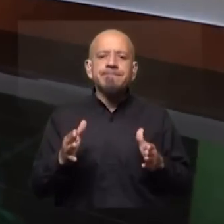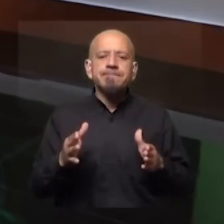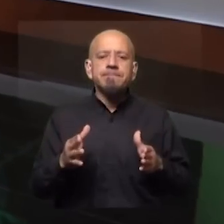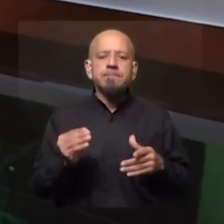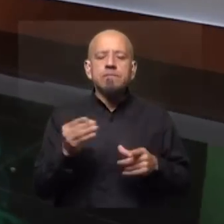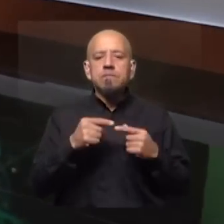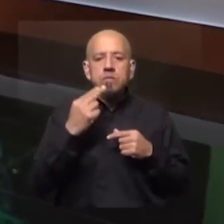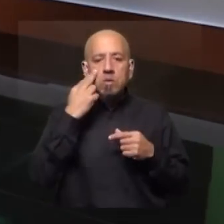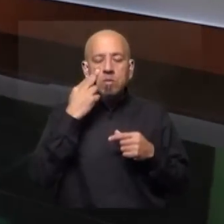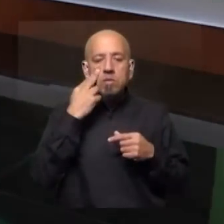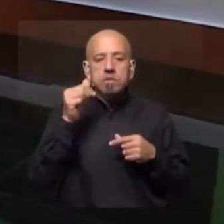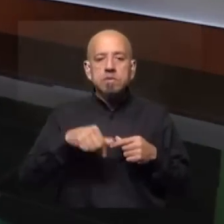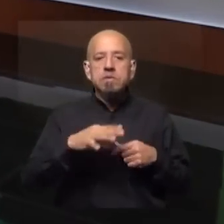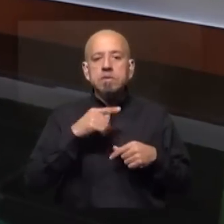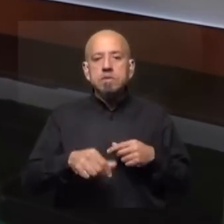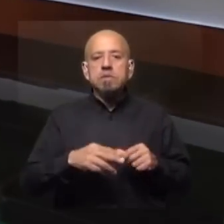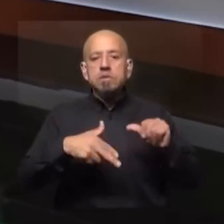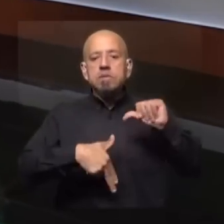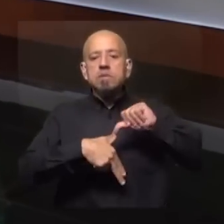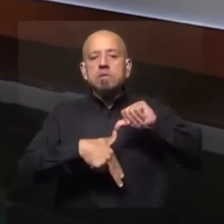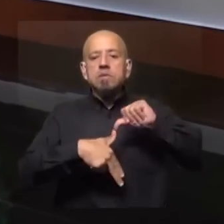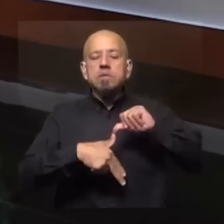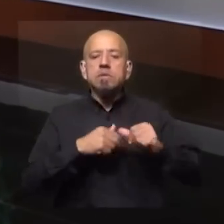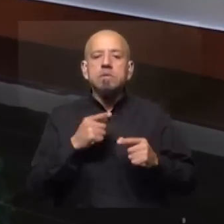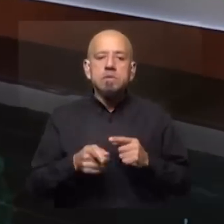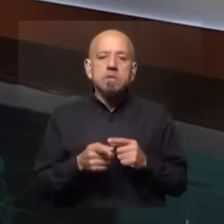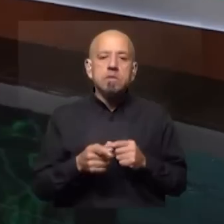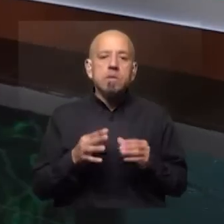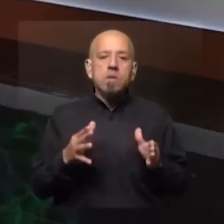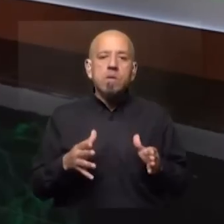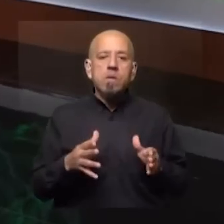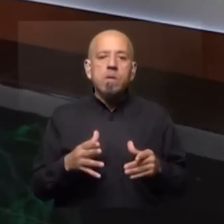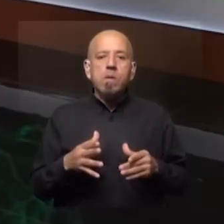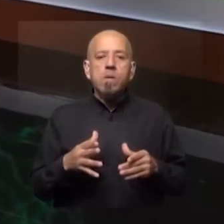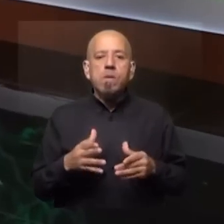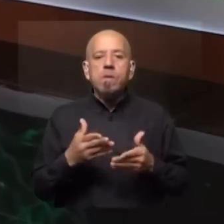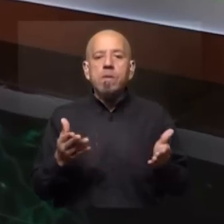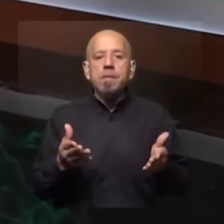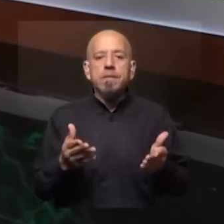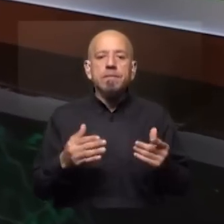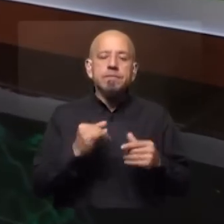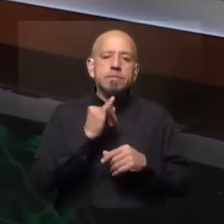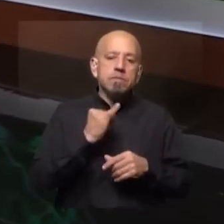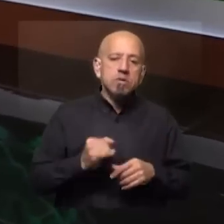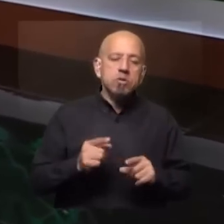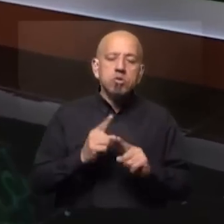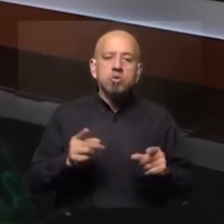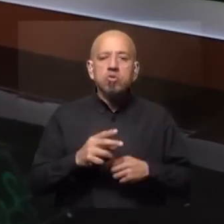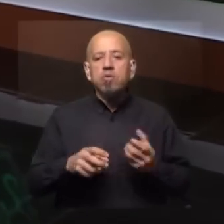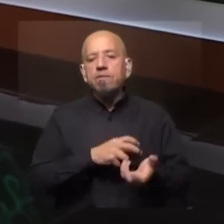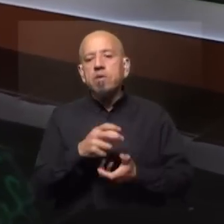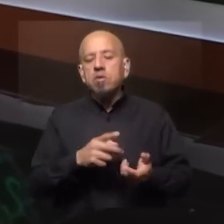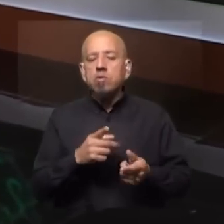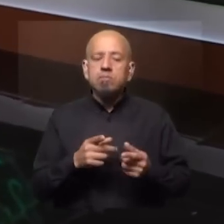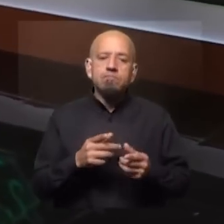todos los problemas que tenemos en América Latina. La sensación de que hay una cierta ruta de paz, de no conflictos armados, de